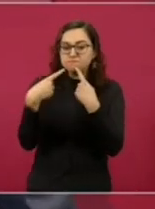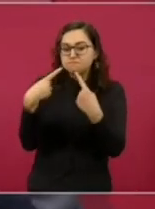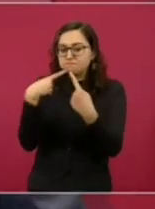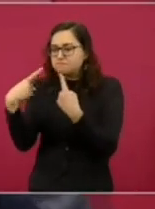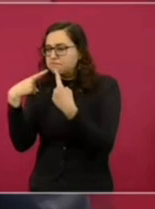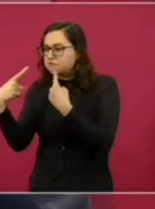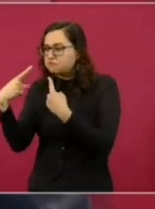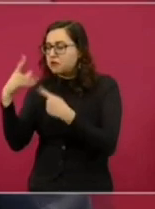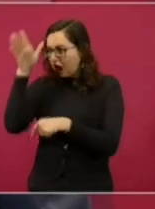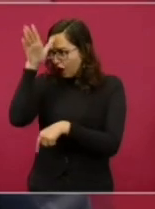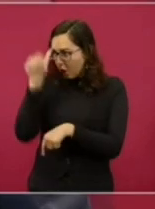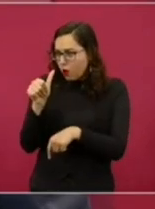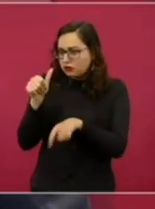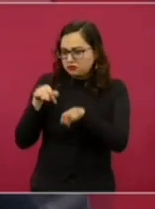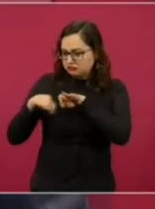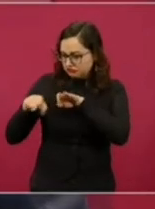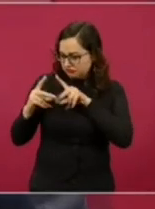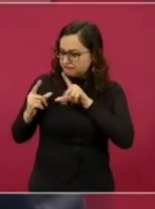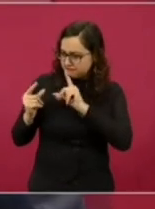golpe de Estado